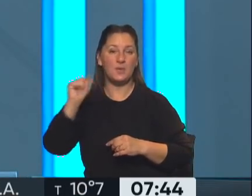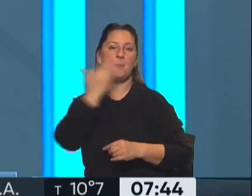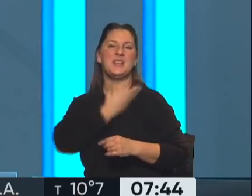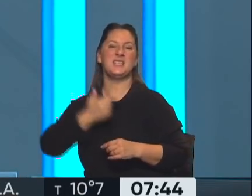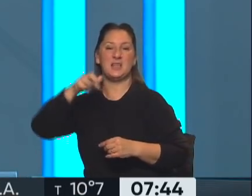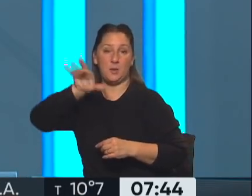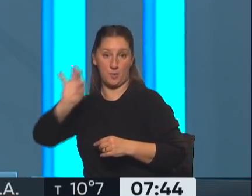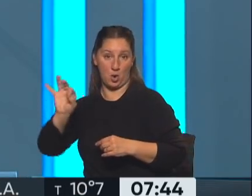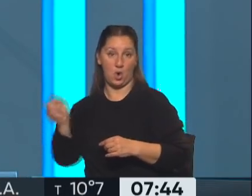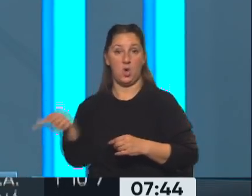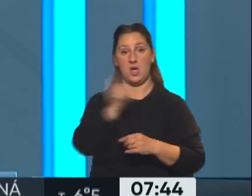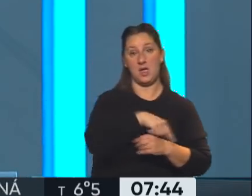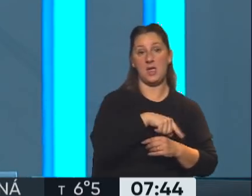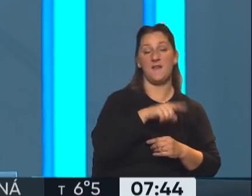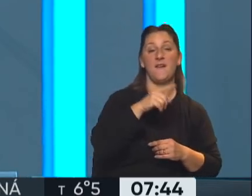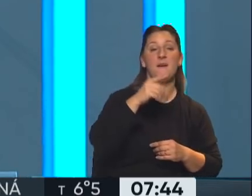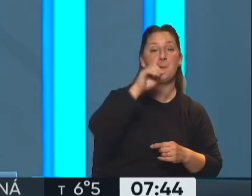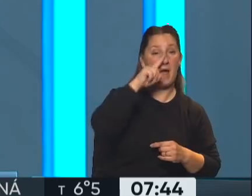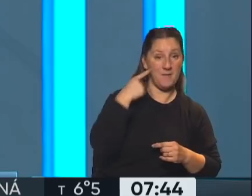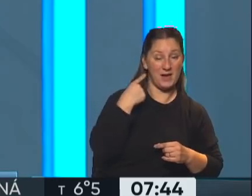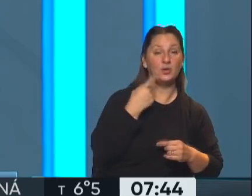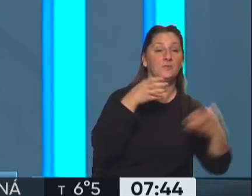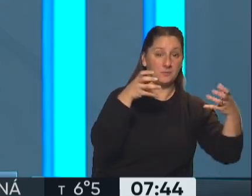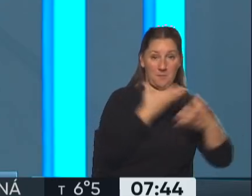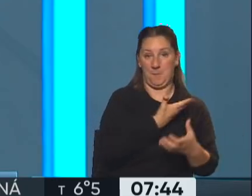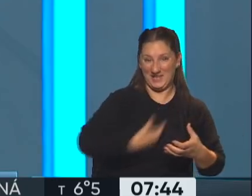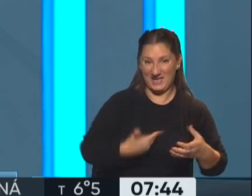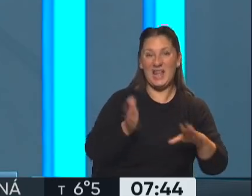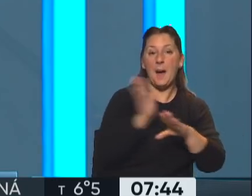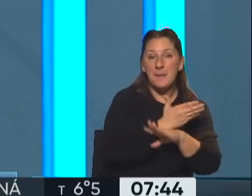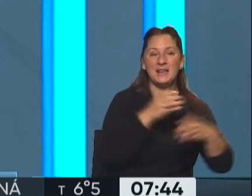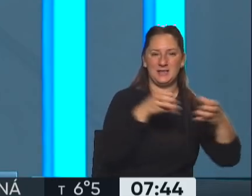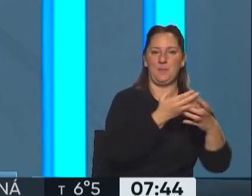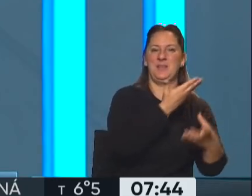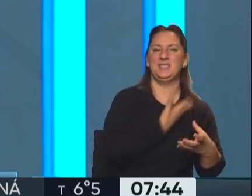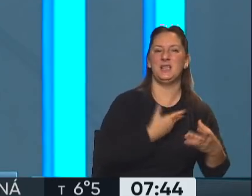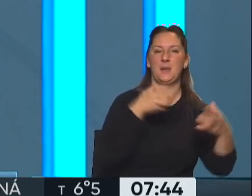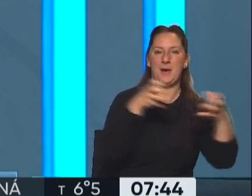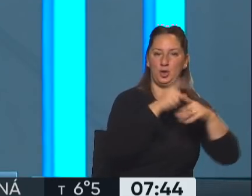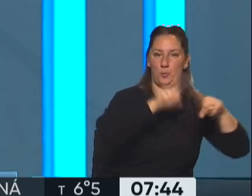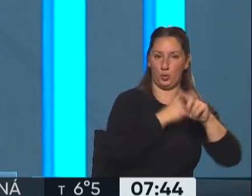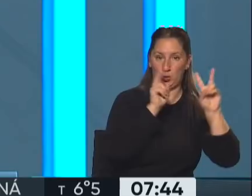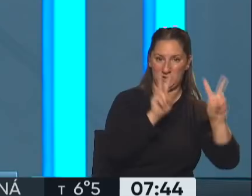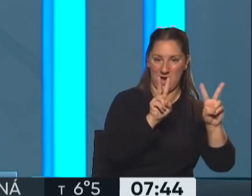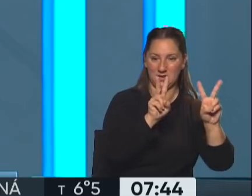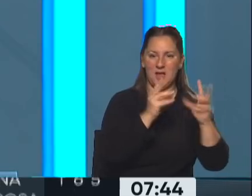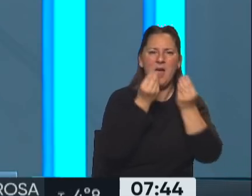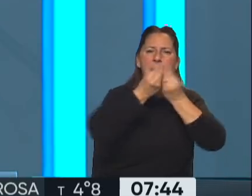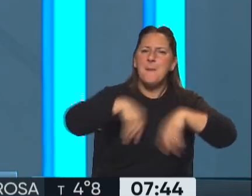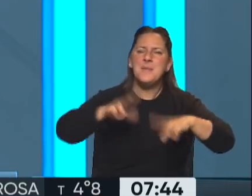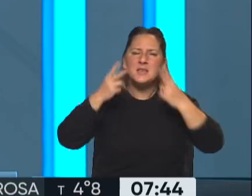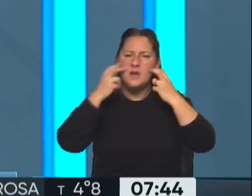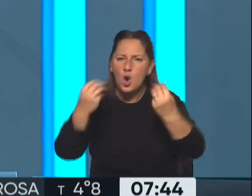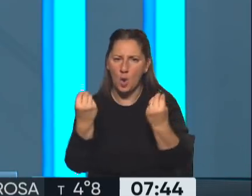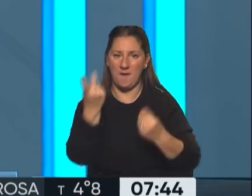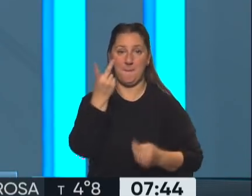y el presidente Alberto Fernández, además de ser el presidente de la Nación, es el presidente del Partido Justicialista. Por otro lado, poner en contexto cómo se inicia esta causa en